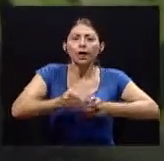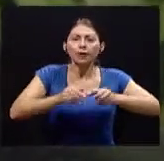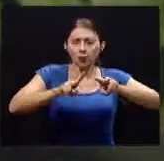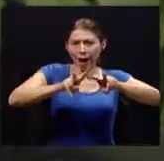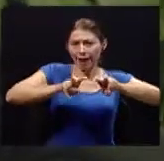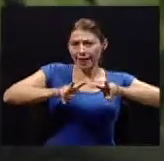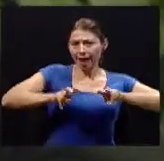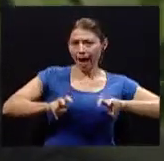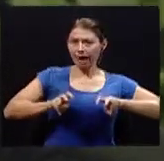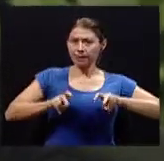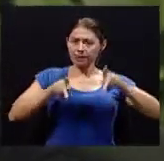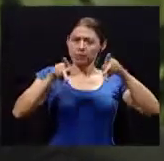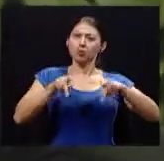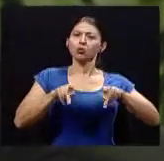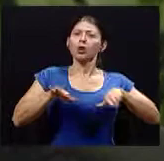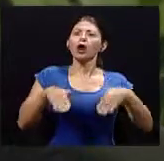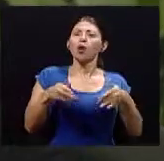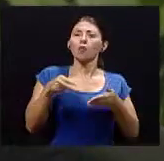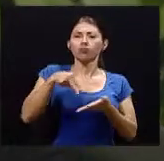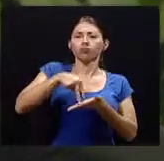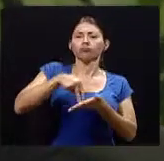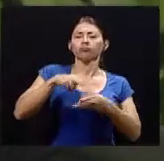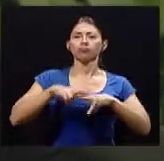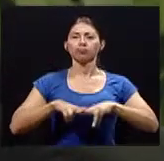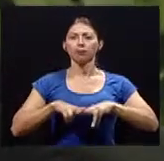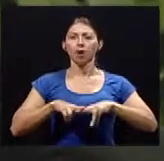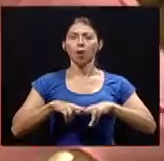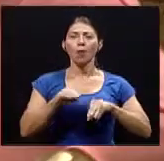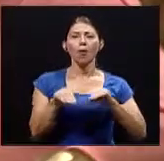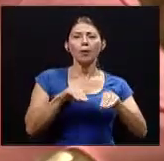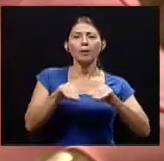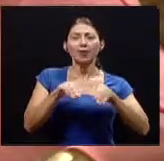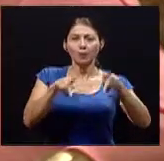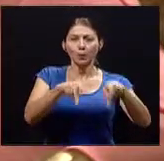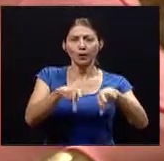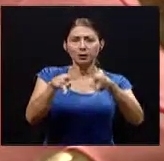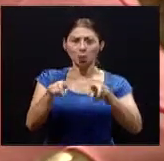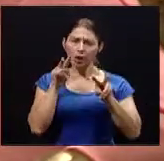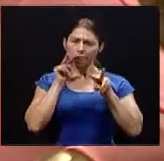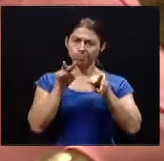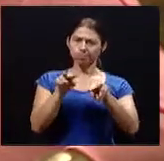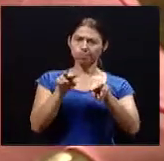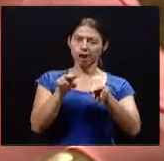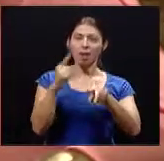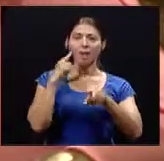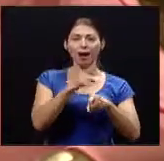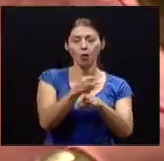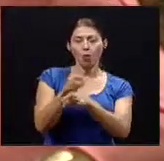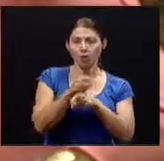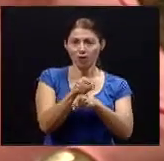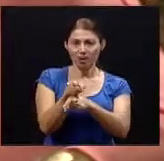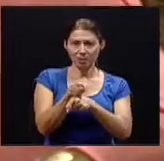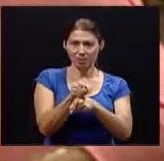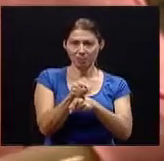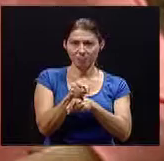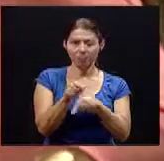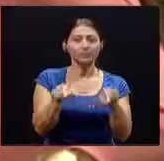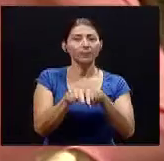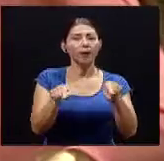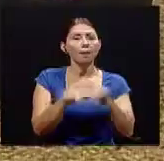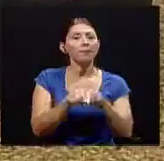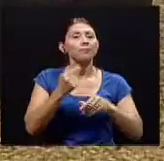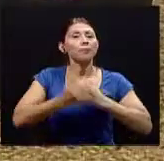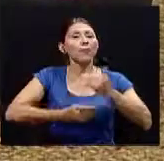también tenemos procesos de enseñanza y aprendizaje en los que se les enseña a las personas a corregir los